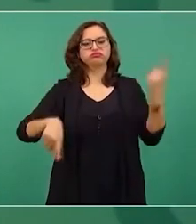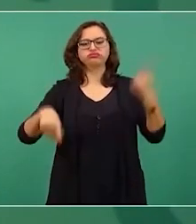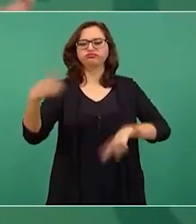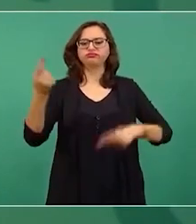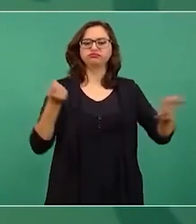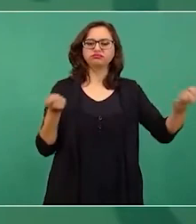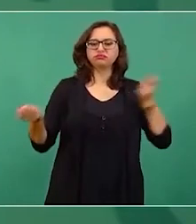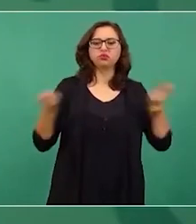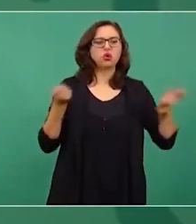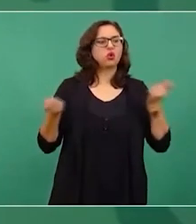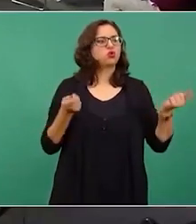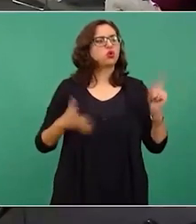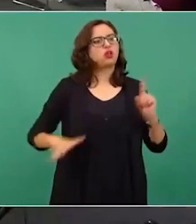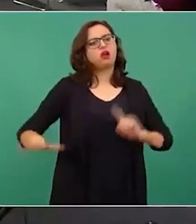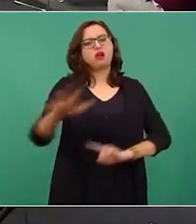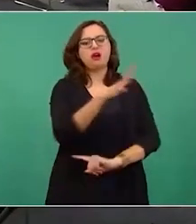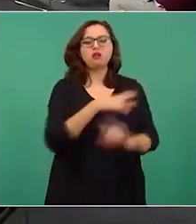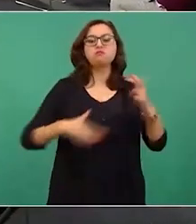regiones